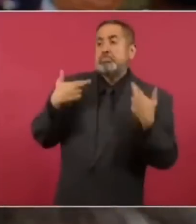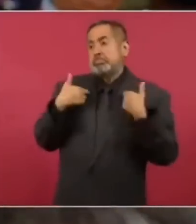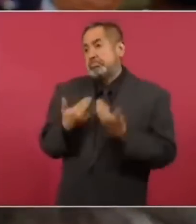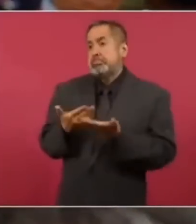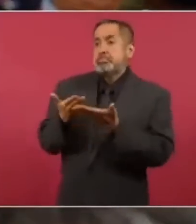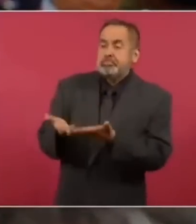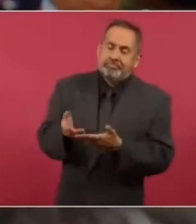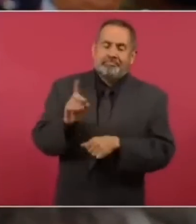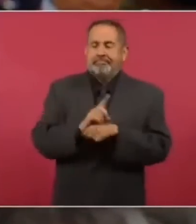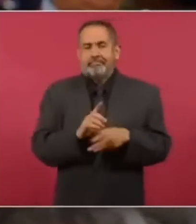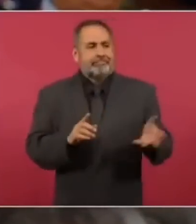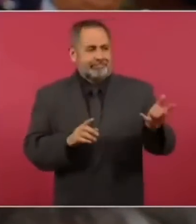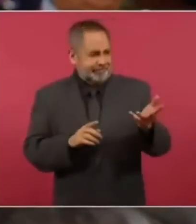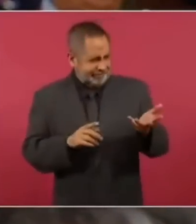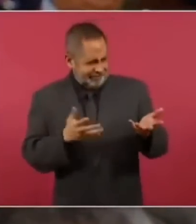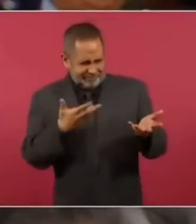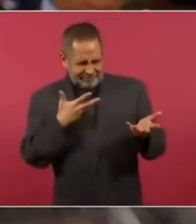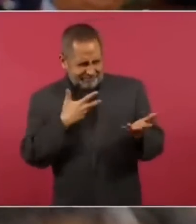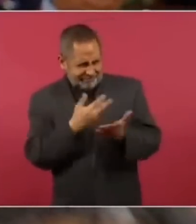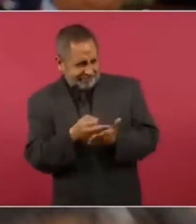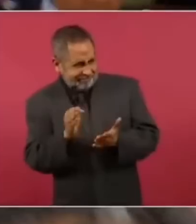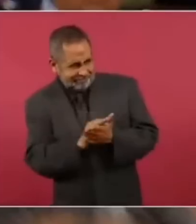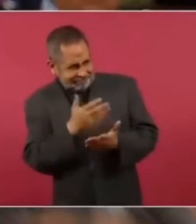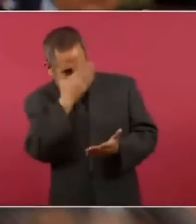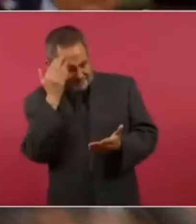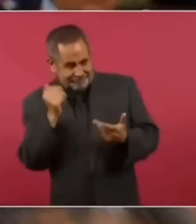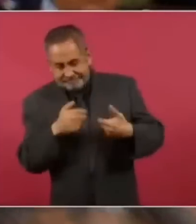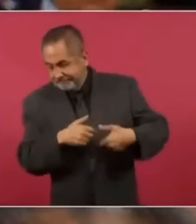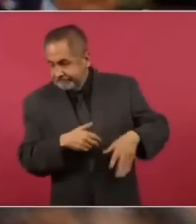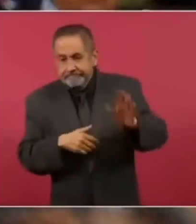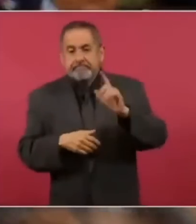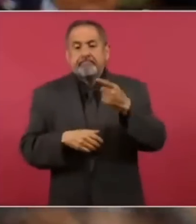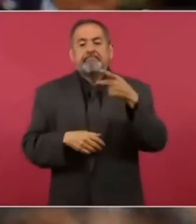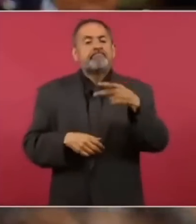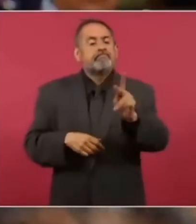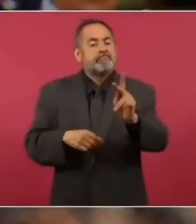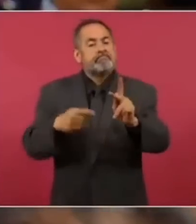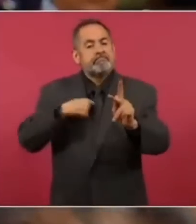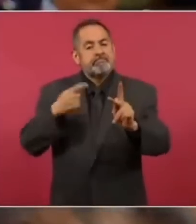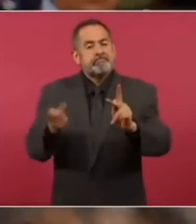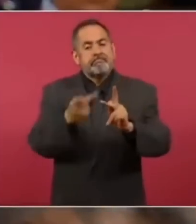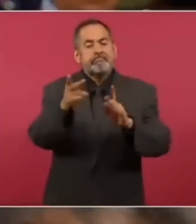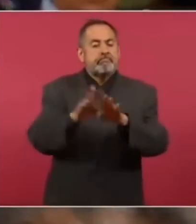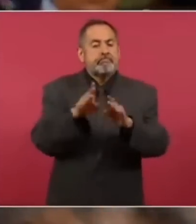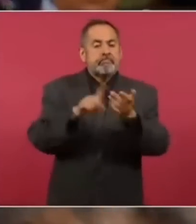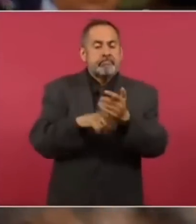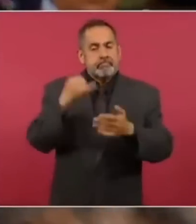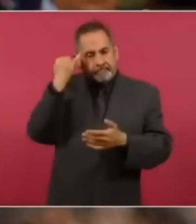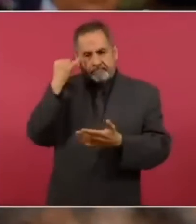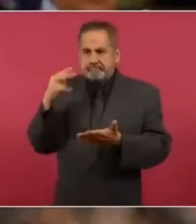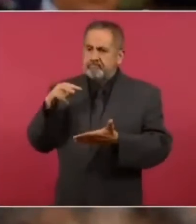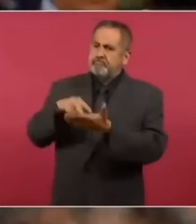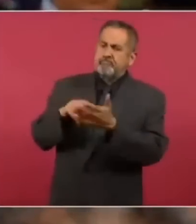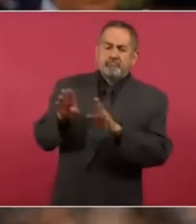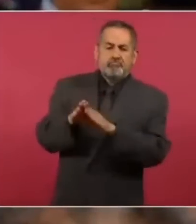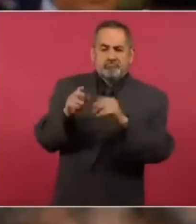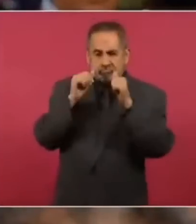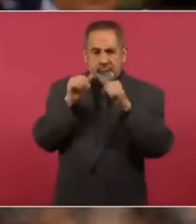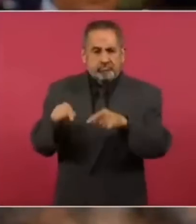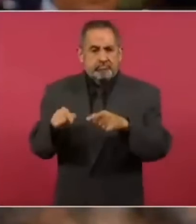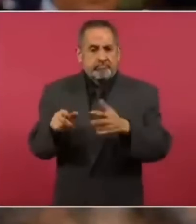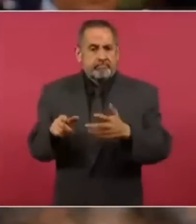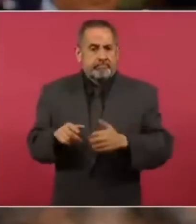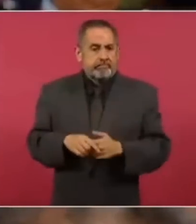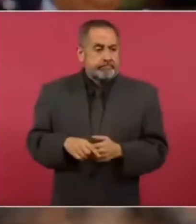de la maestra. No sé si se atreva, pero yo preguntarle cuál es la postura hacia, porque